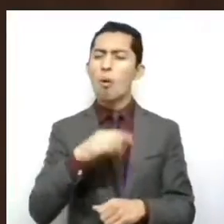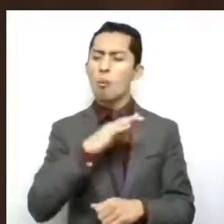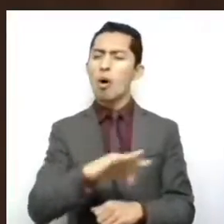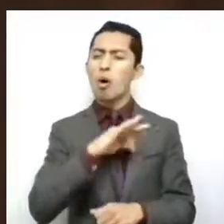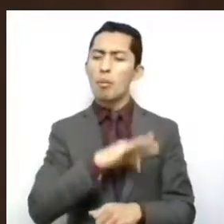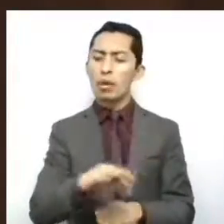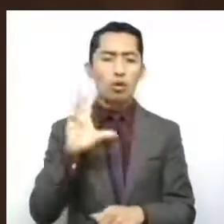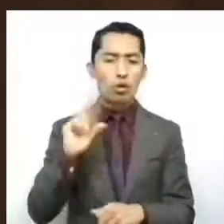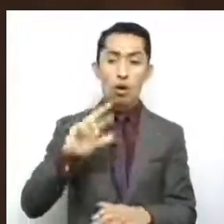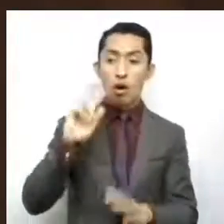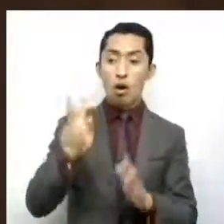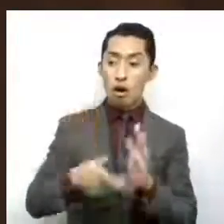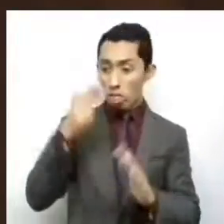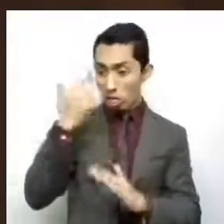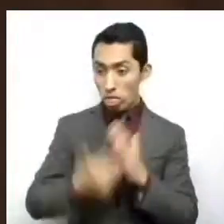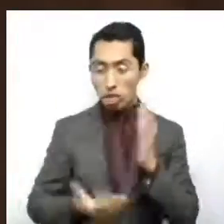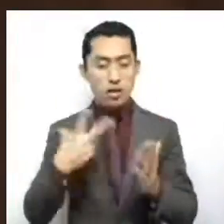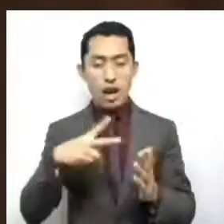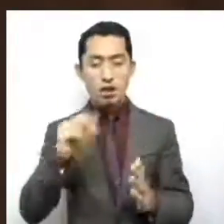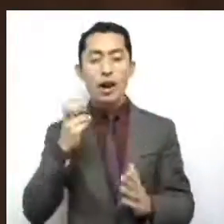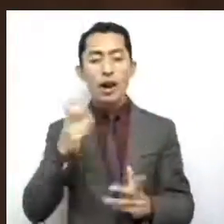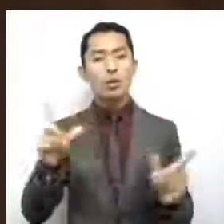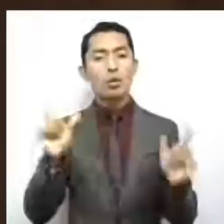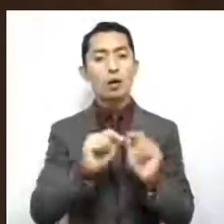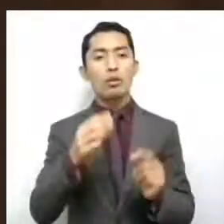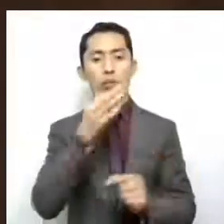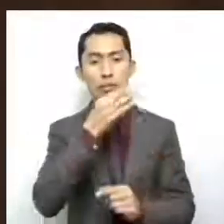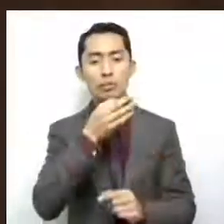sobre nosotras. Es cuanto, presidente.